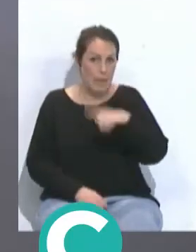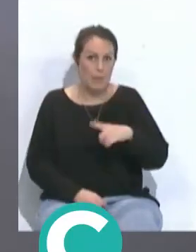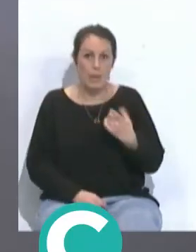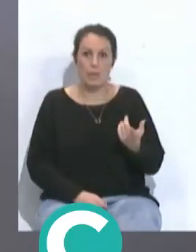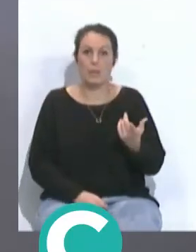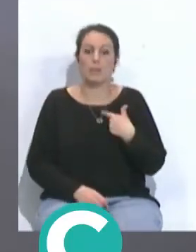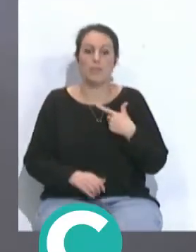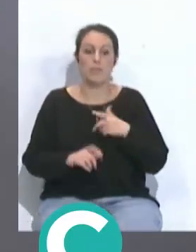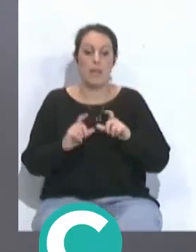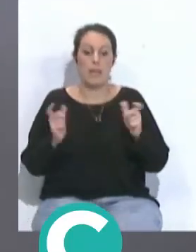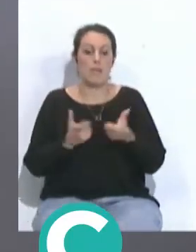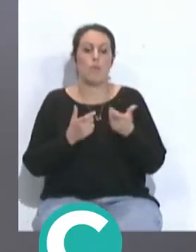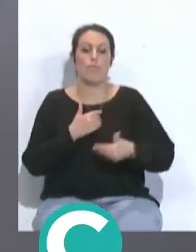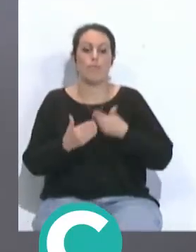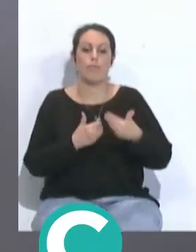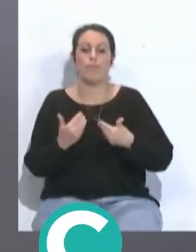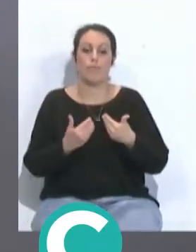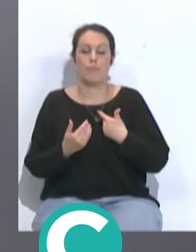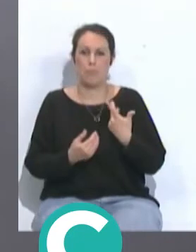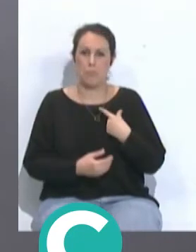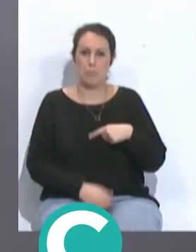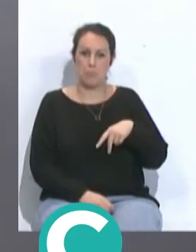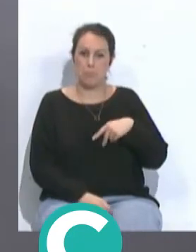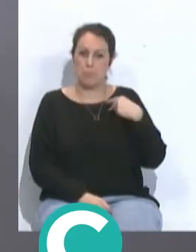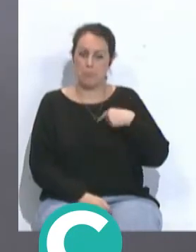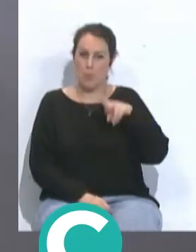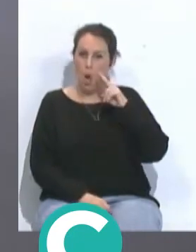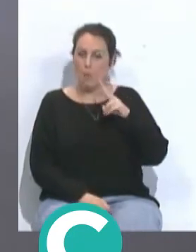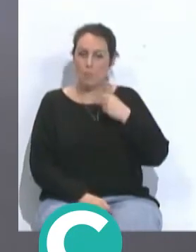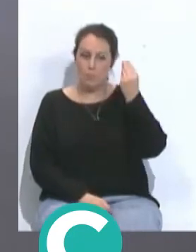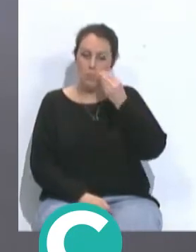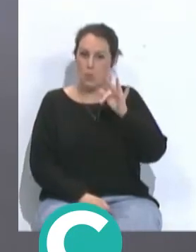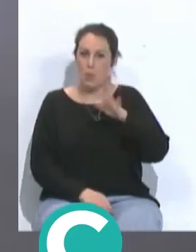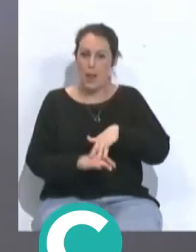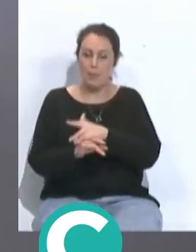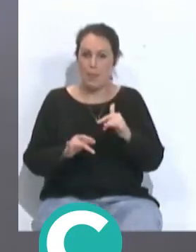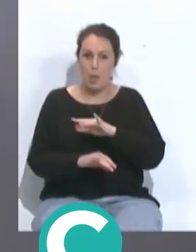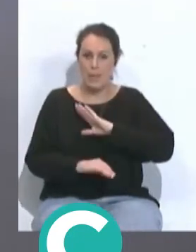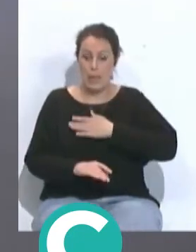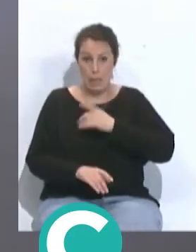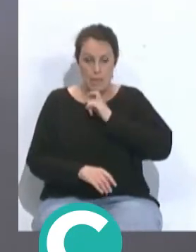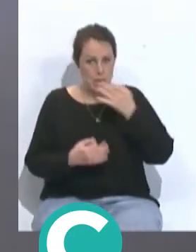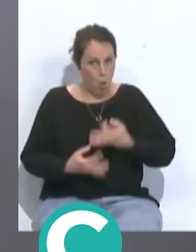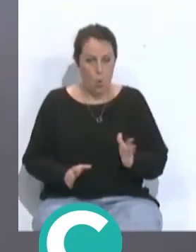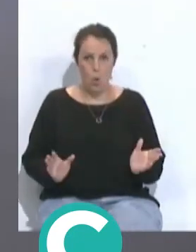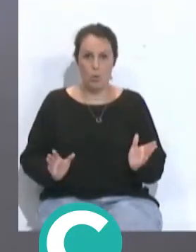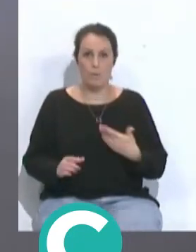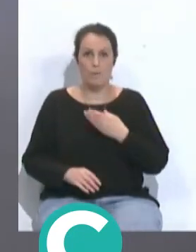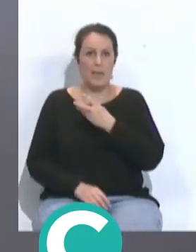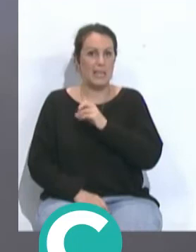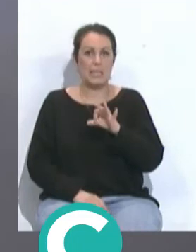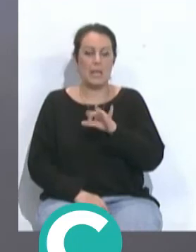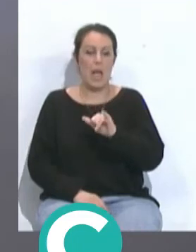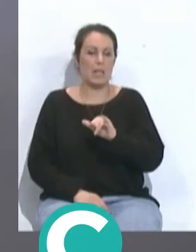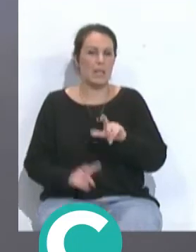y la marracha del equipo yo creo que nos hace ser optimistas de cara al partido de mañana que va a ser complicado por supuesto el Betis tiene un